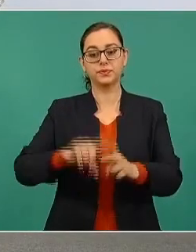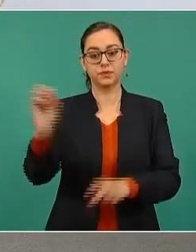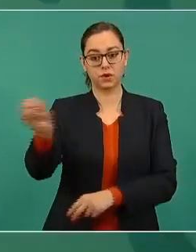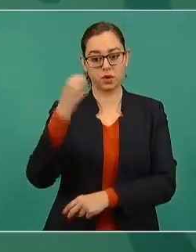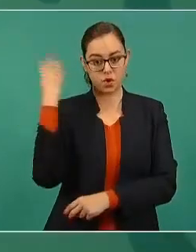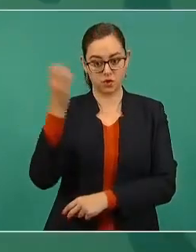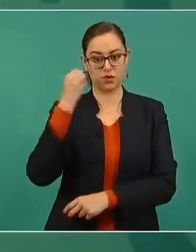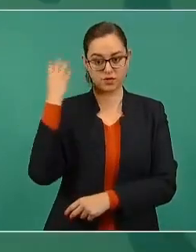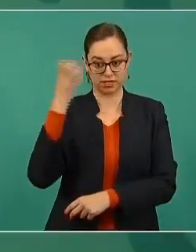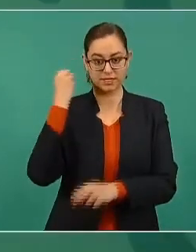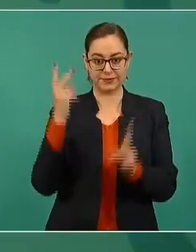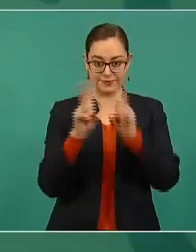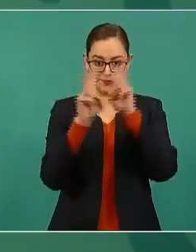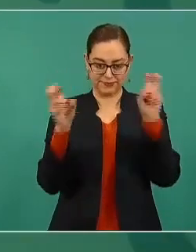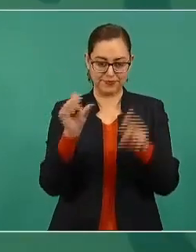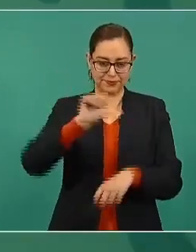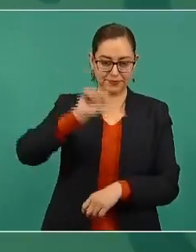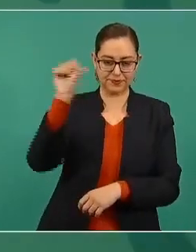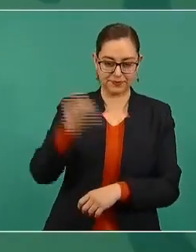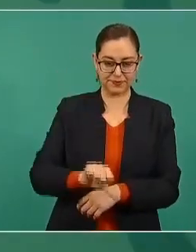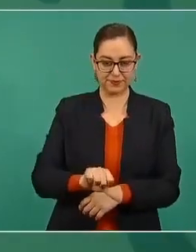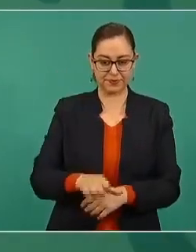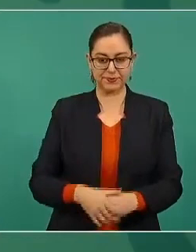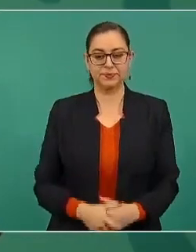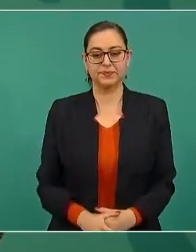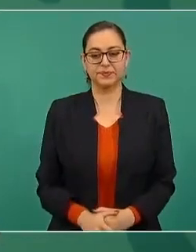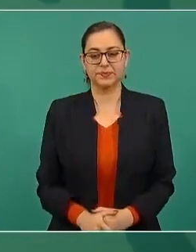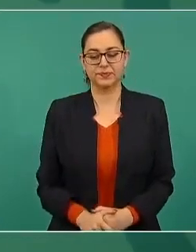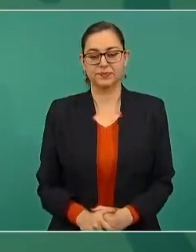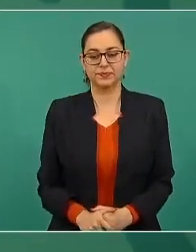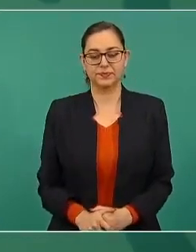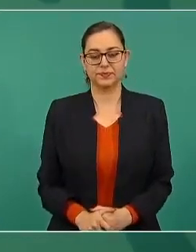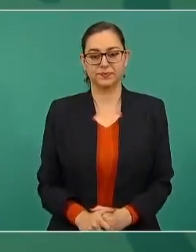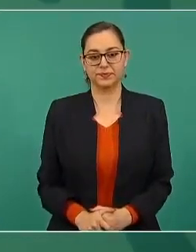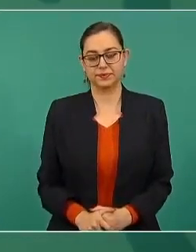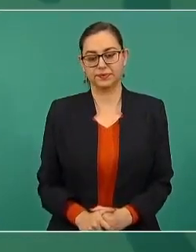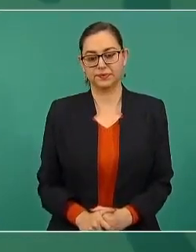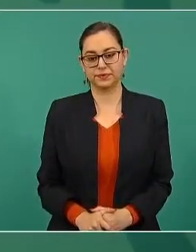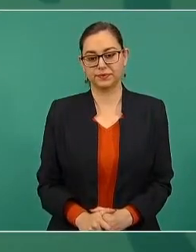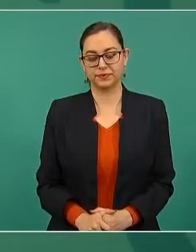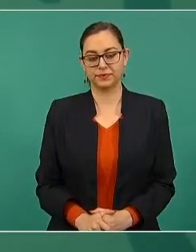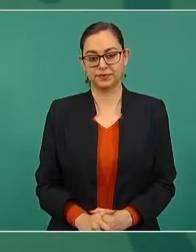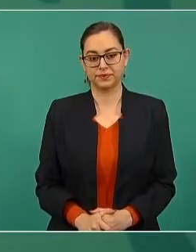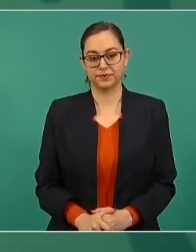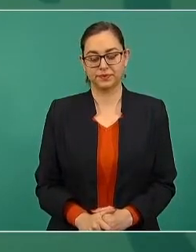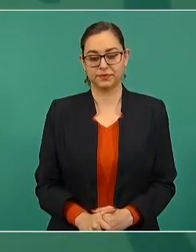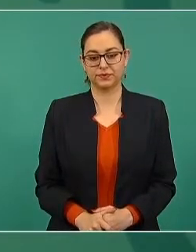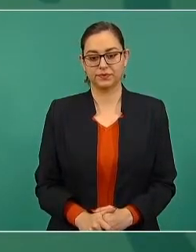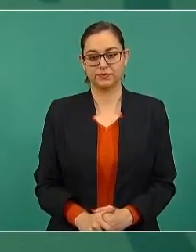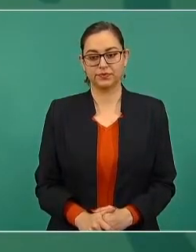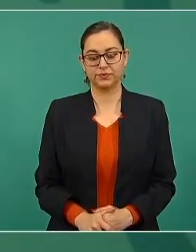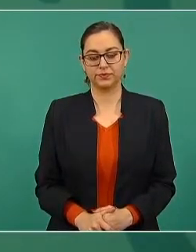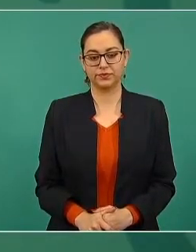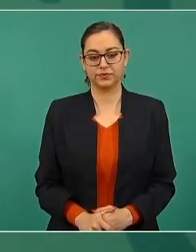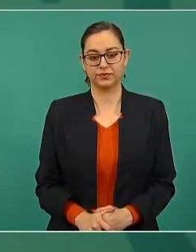Primero, pues enviar nuestro